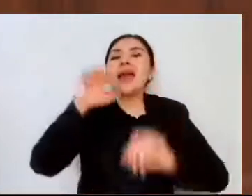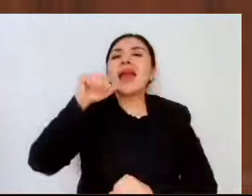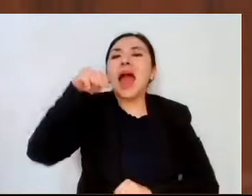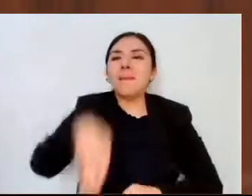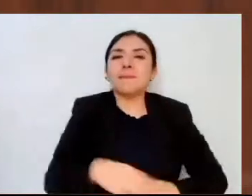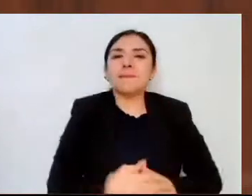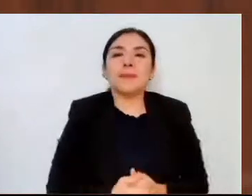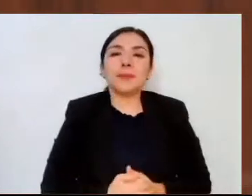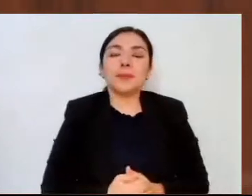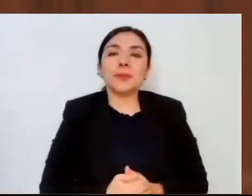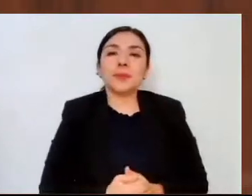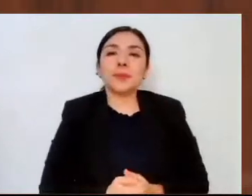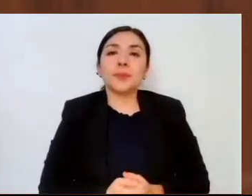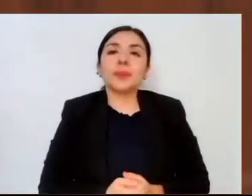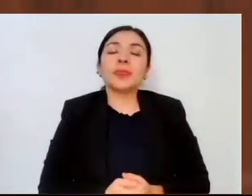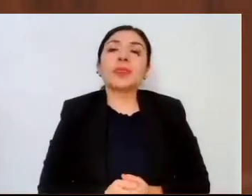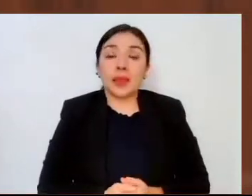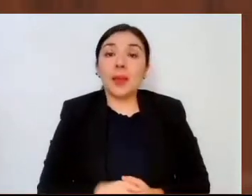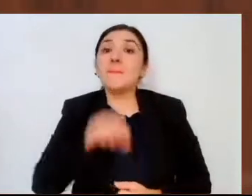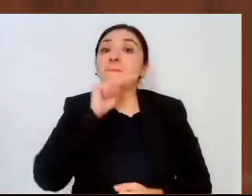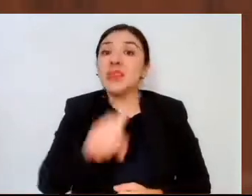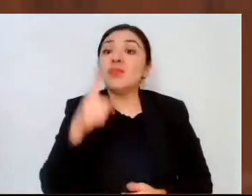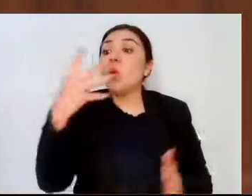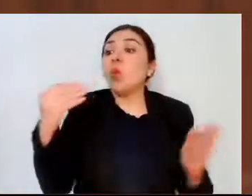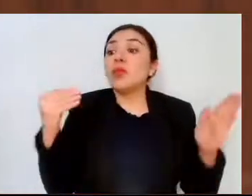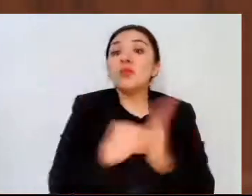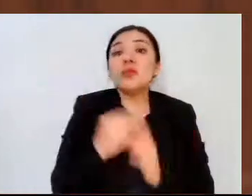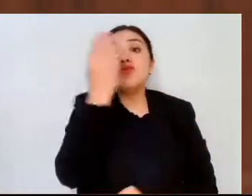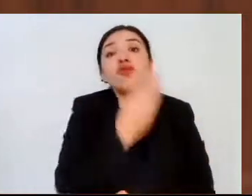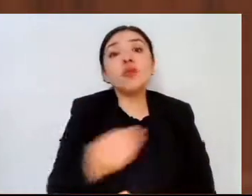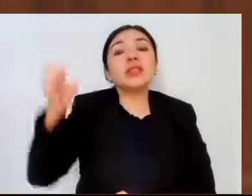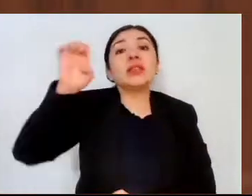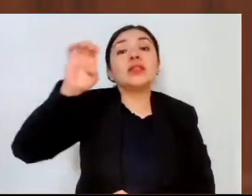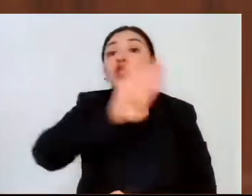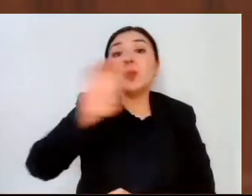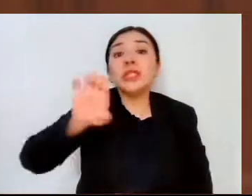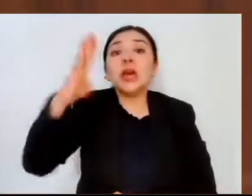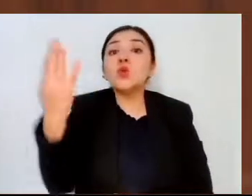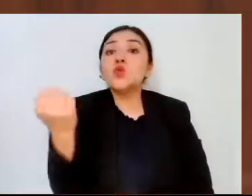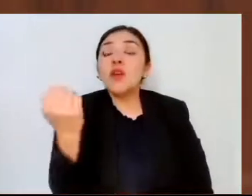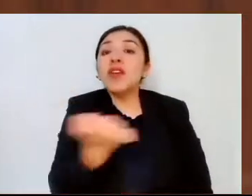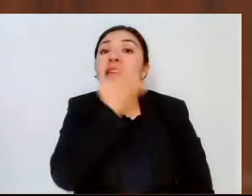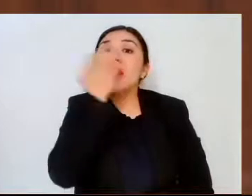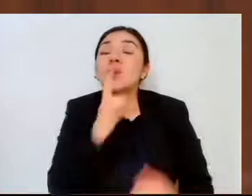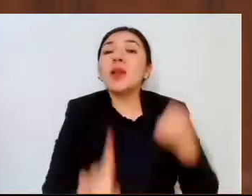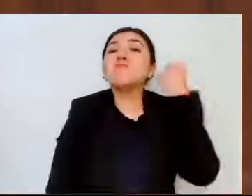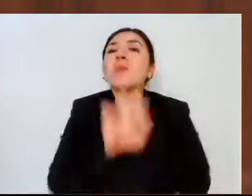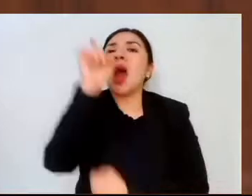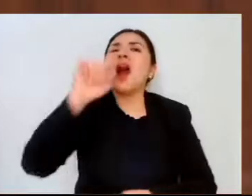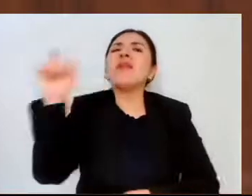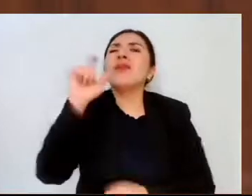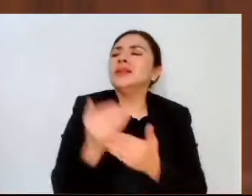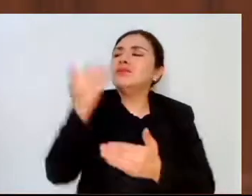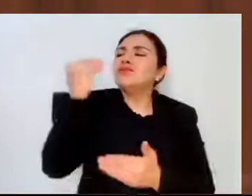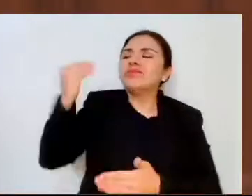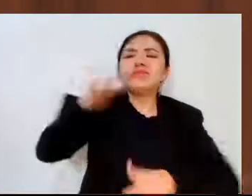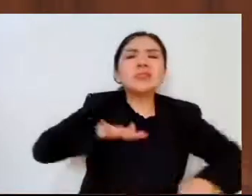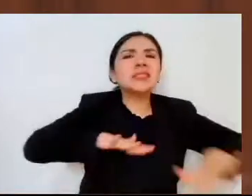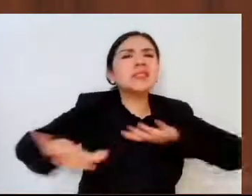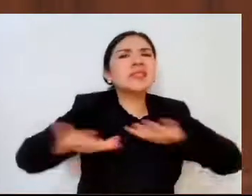De las 4 mil 909 escuelas afectadas por los sismos del